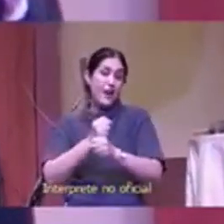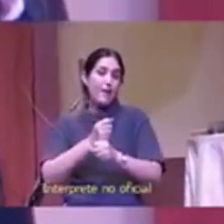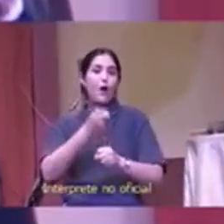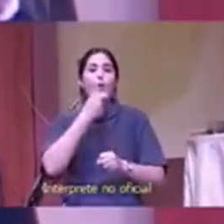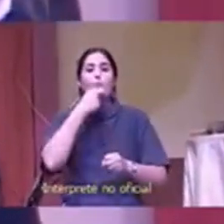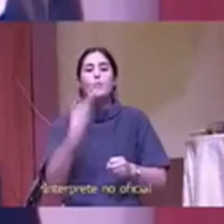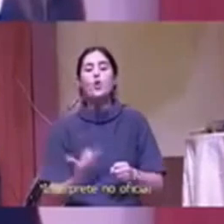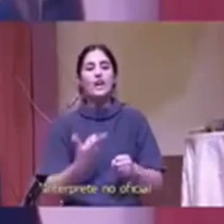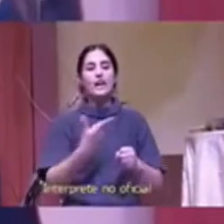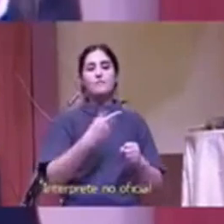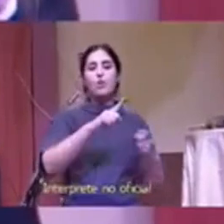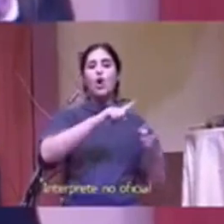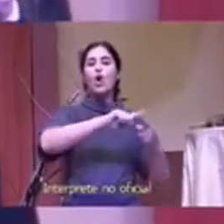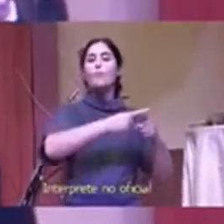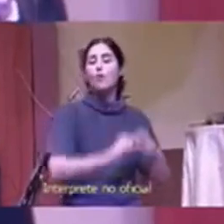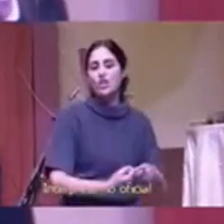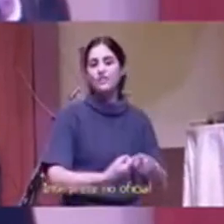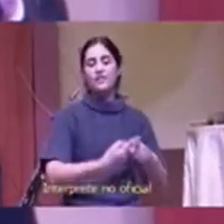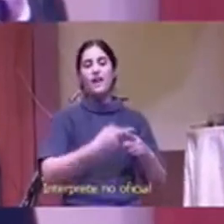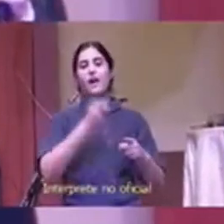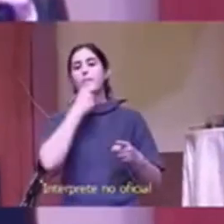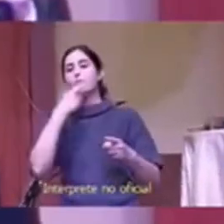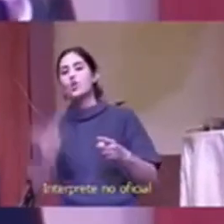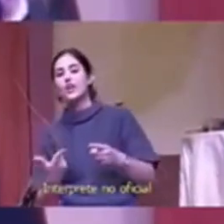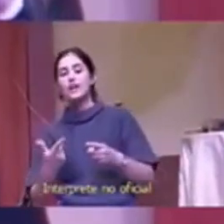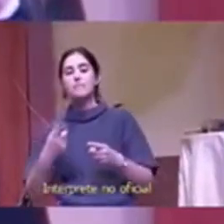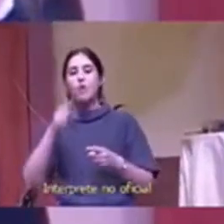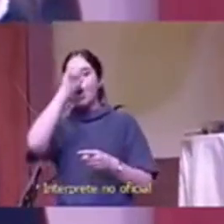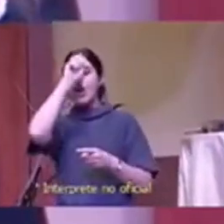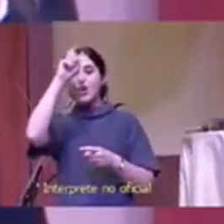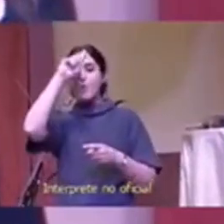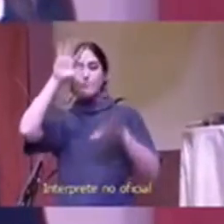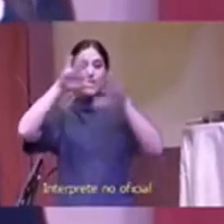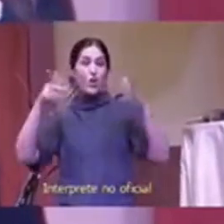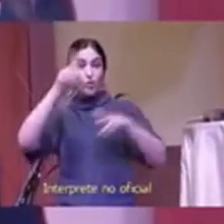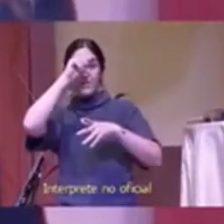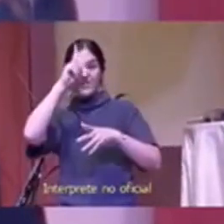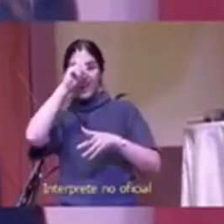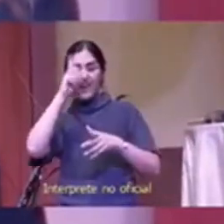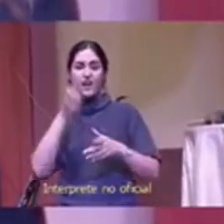que al hospital no le queda otra que contratarnos a nosotros porque somos los mejores que